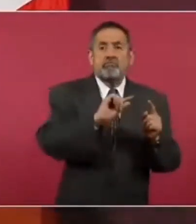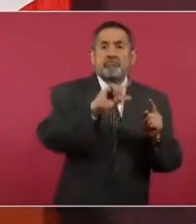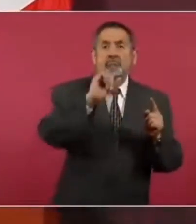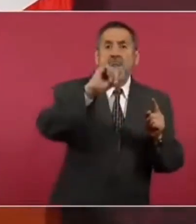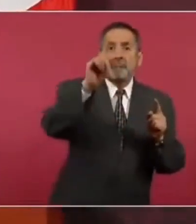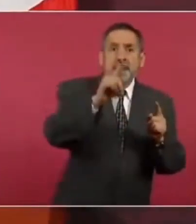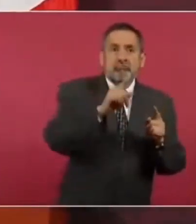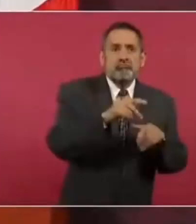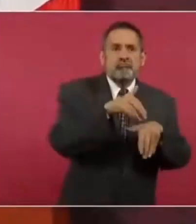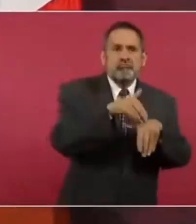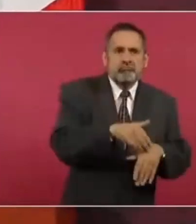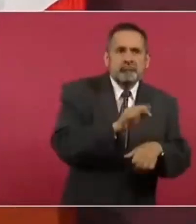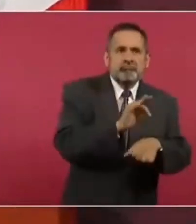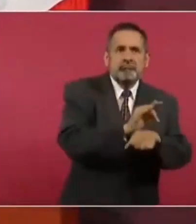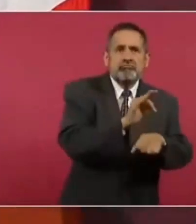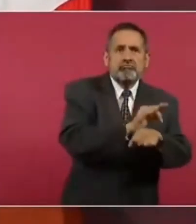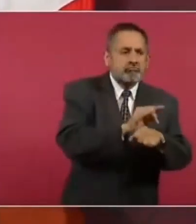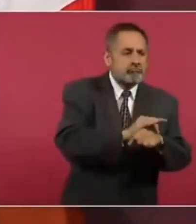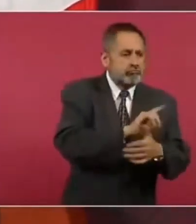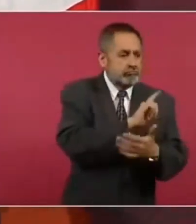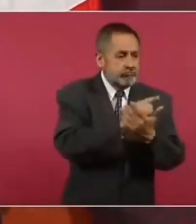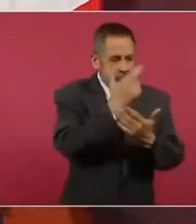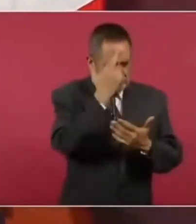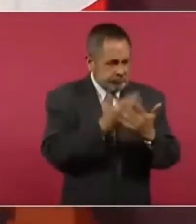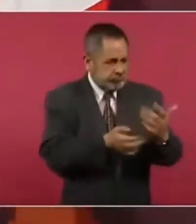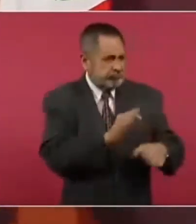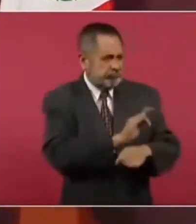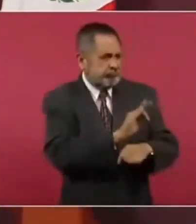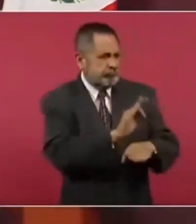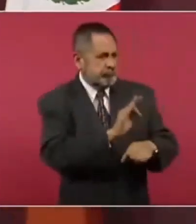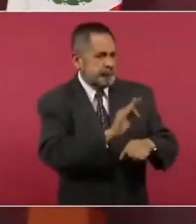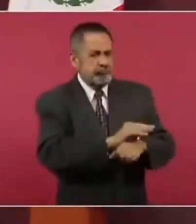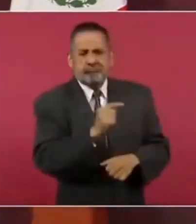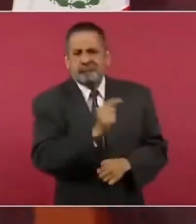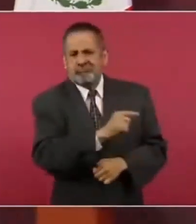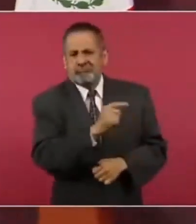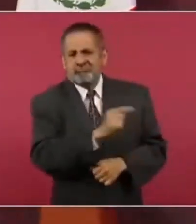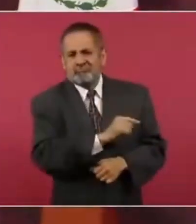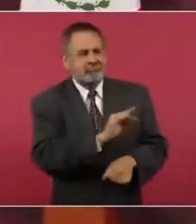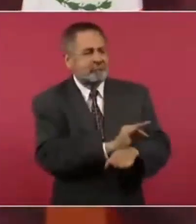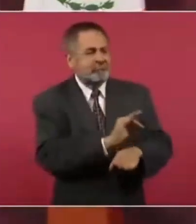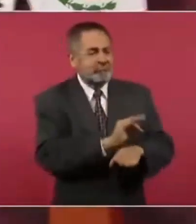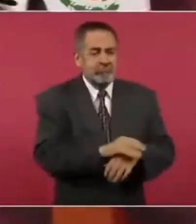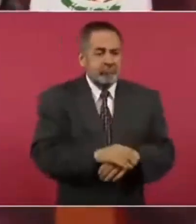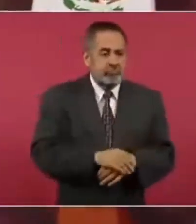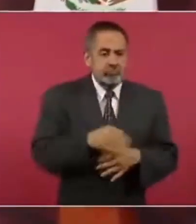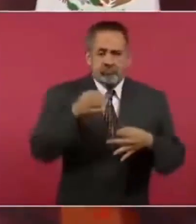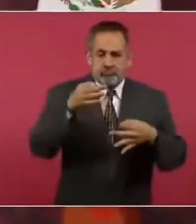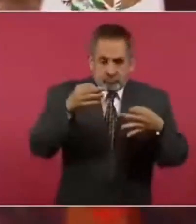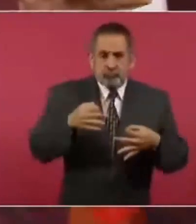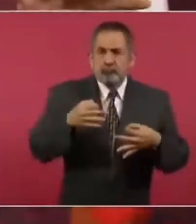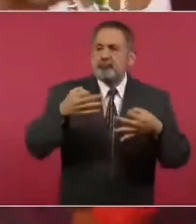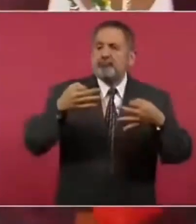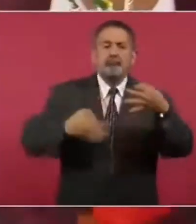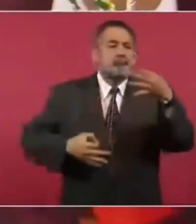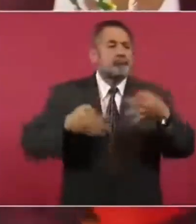delincuentes, que no imparte justicia,